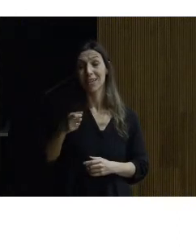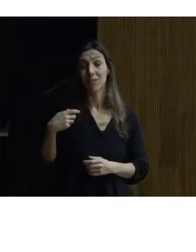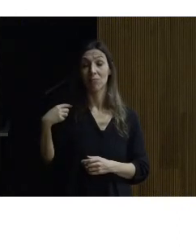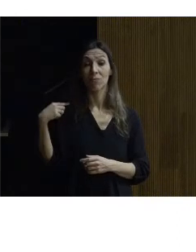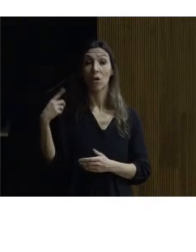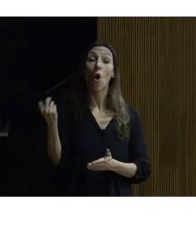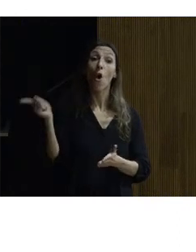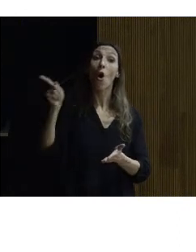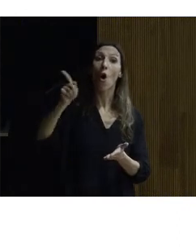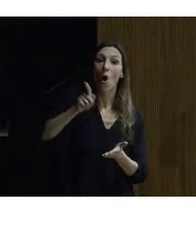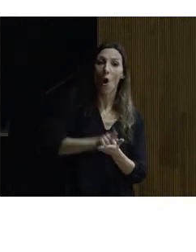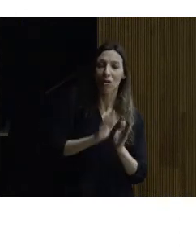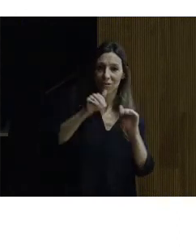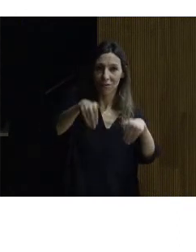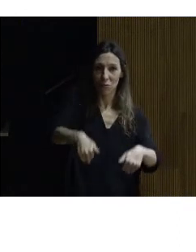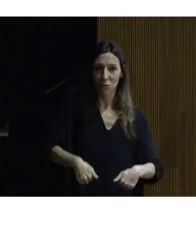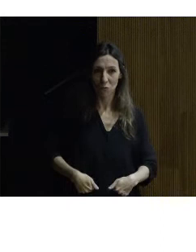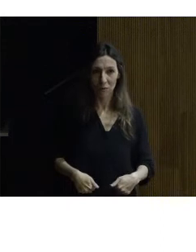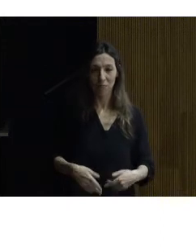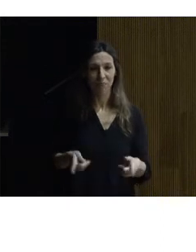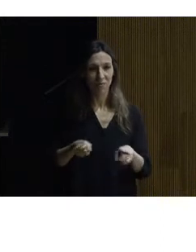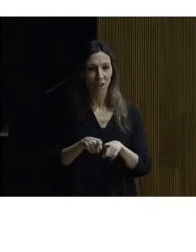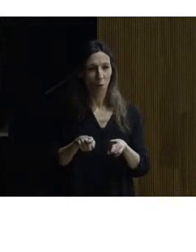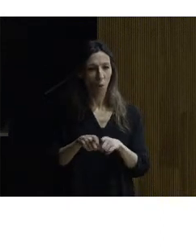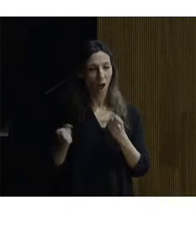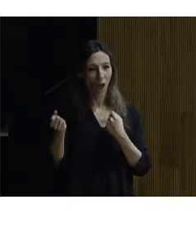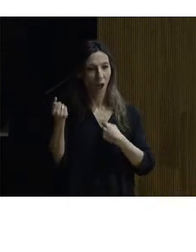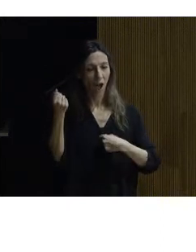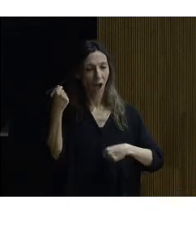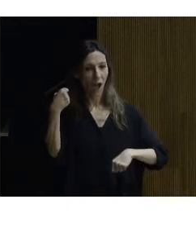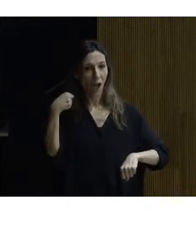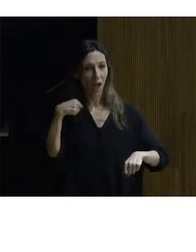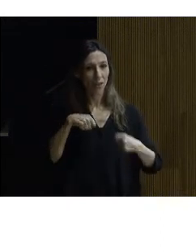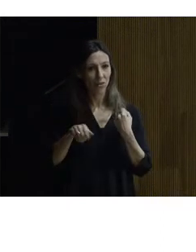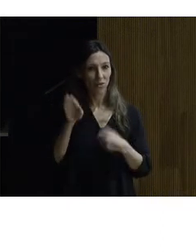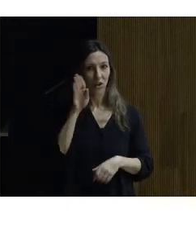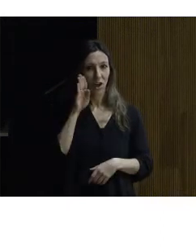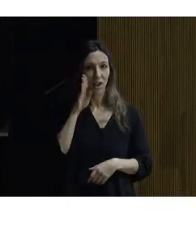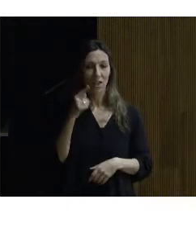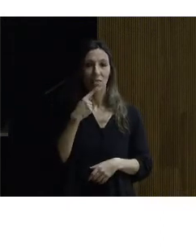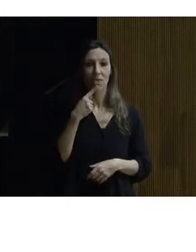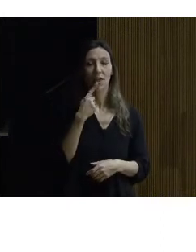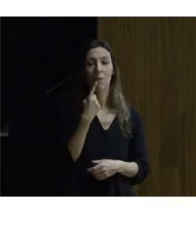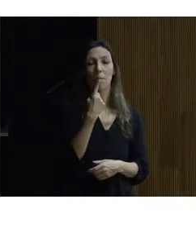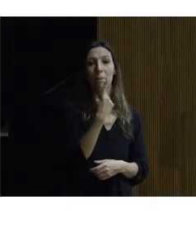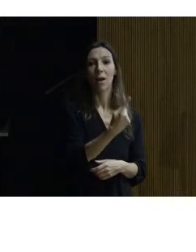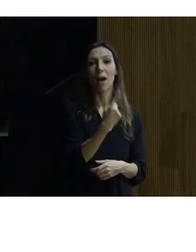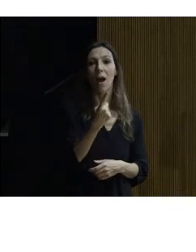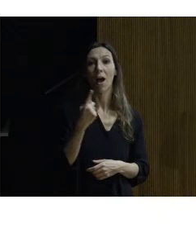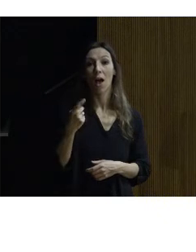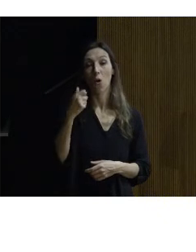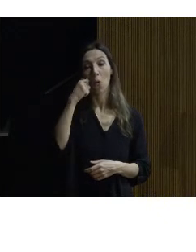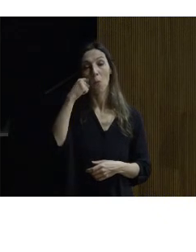y siguiendo con Víctor Hugo pues dice Víctor Hugo que cada hombre cada ser humano en su noche